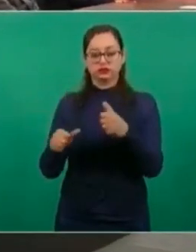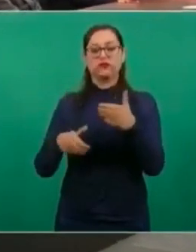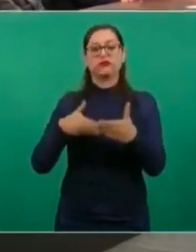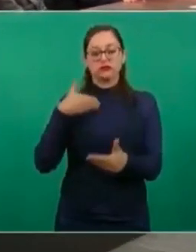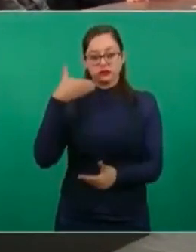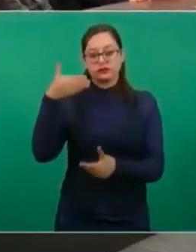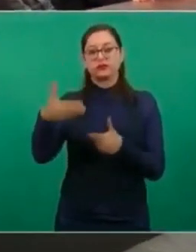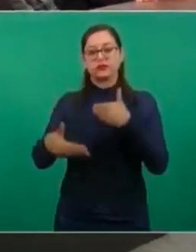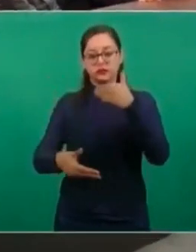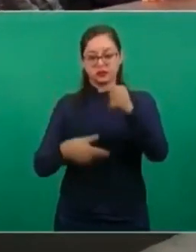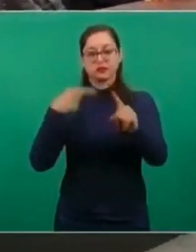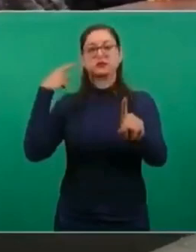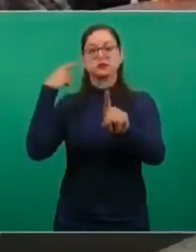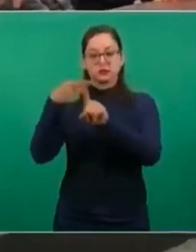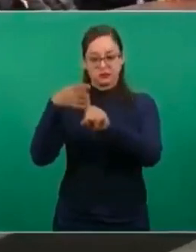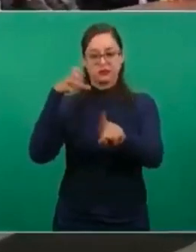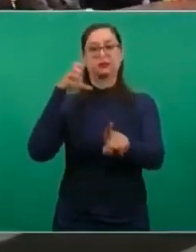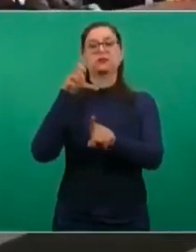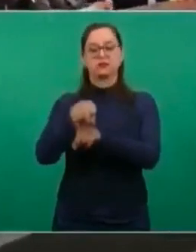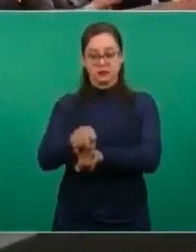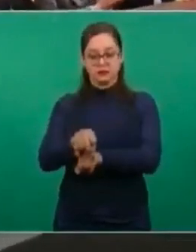lograr. Vamos.